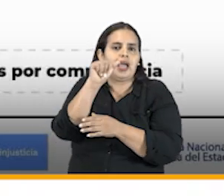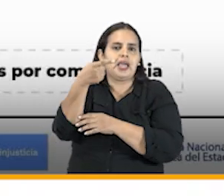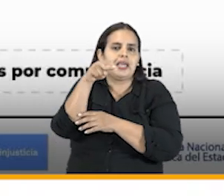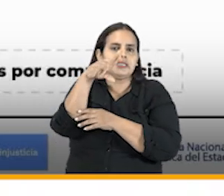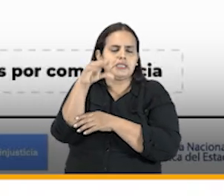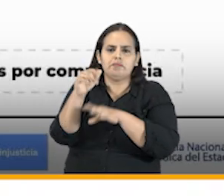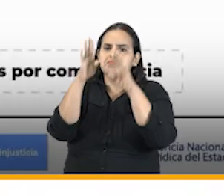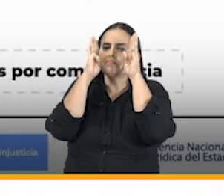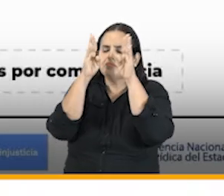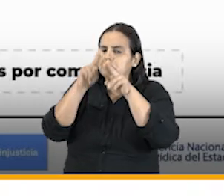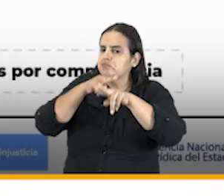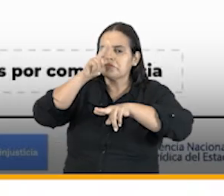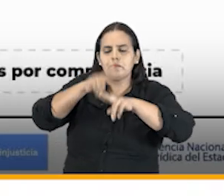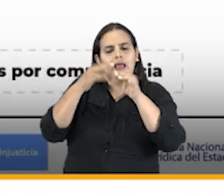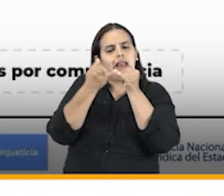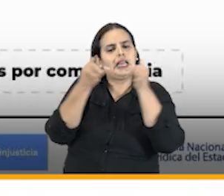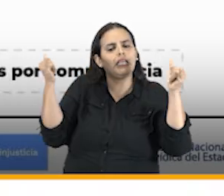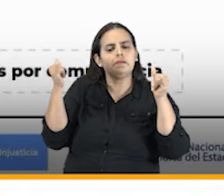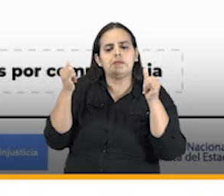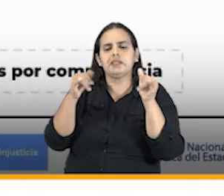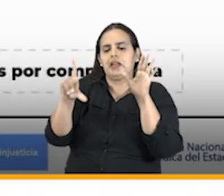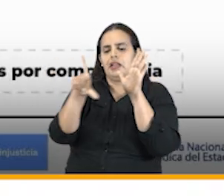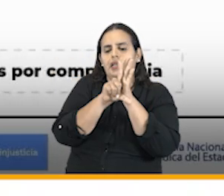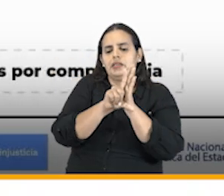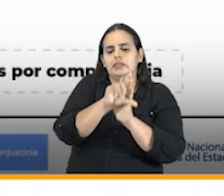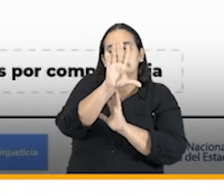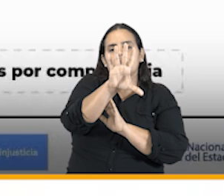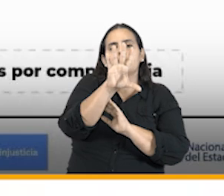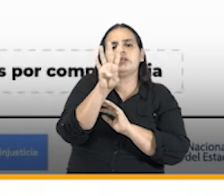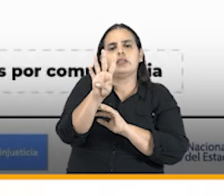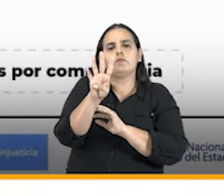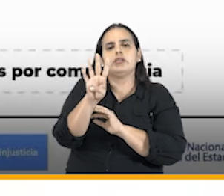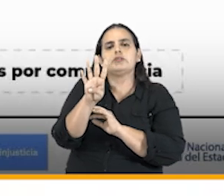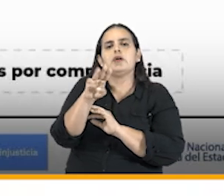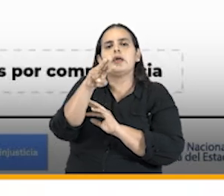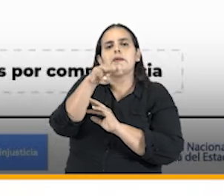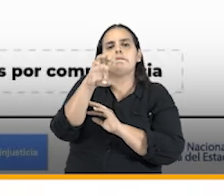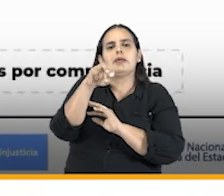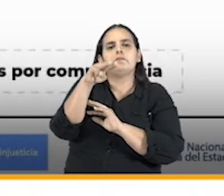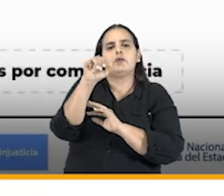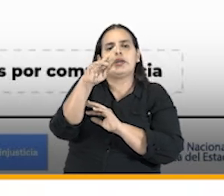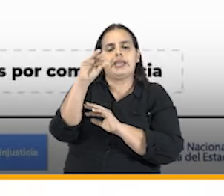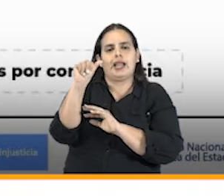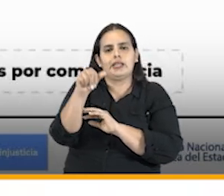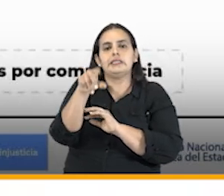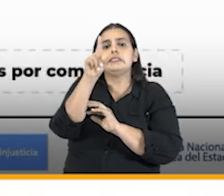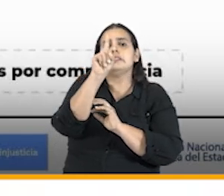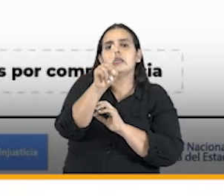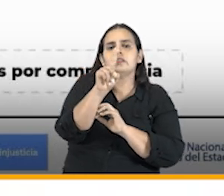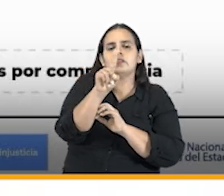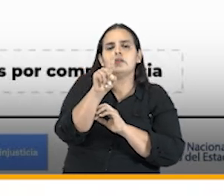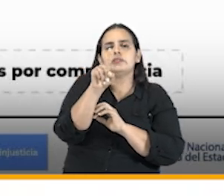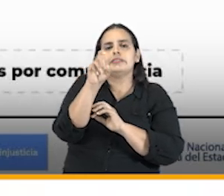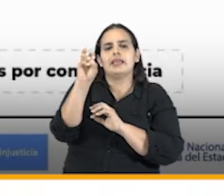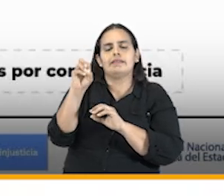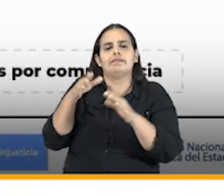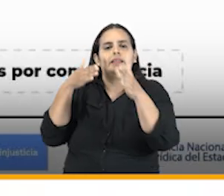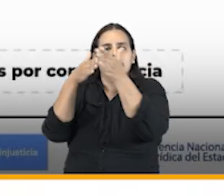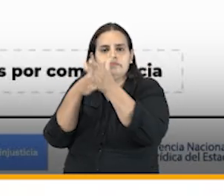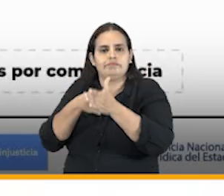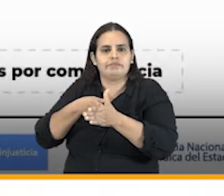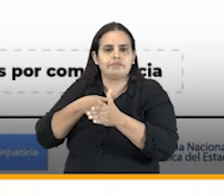se atendieron dentro de los límites legales 54 memoriales de procesos judiciales y 170 acciones de tutela